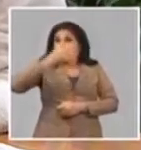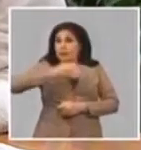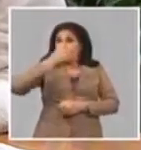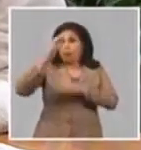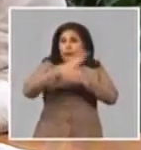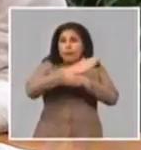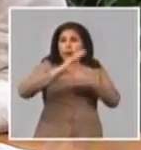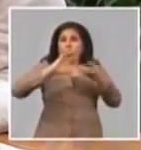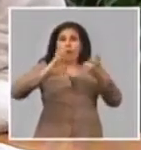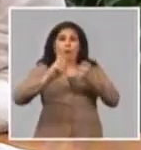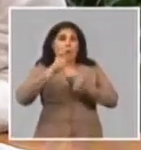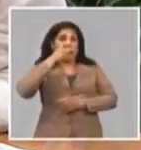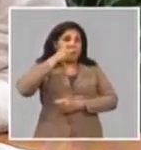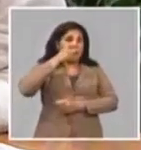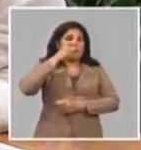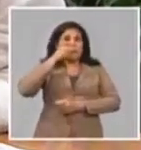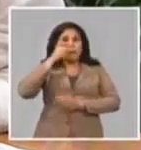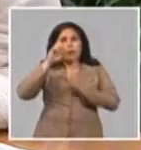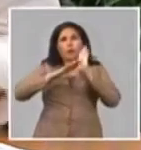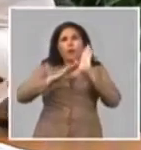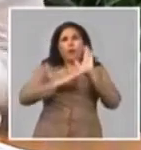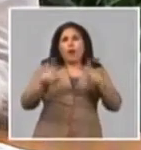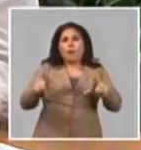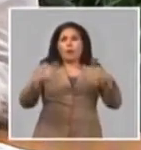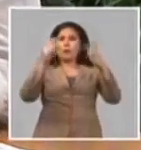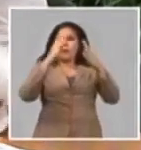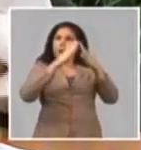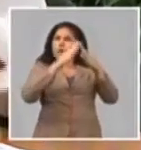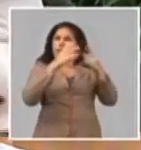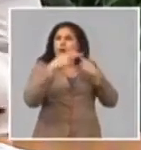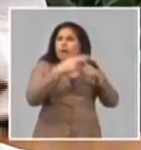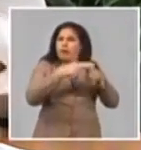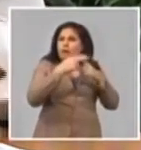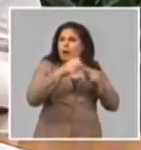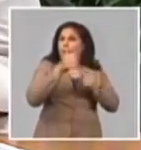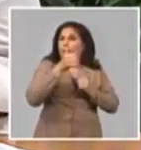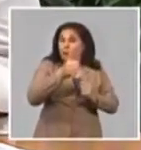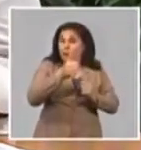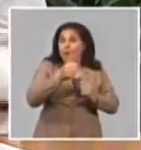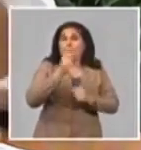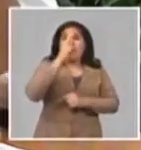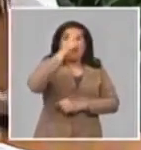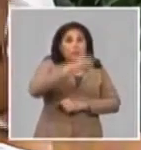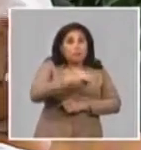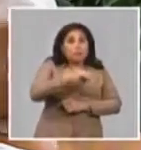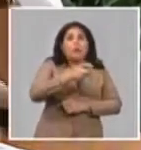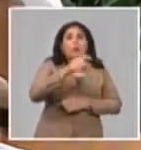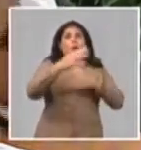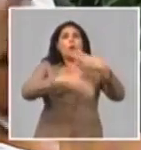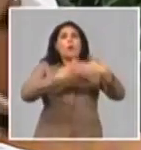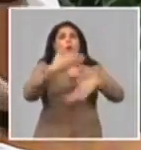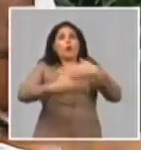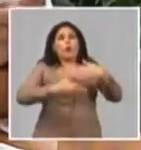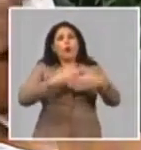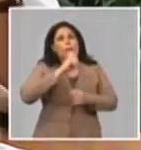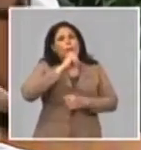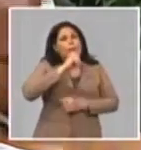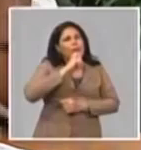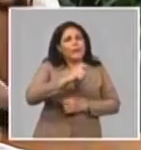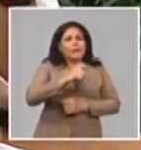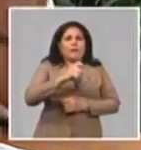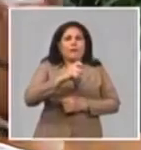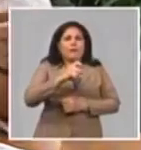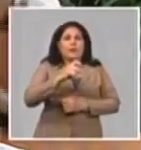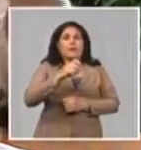diferentes chequeos que hacemos en el programa, dirigir las acciones de rehabilitación hacia los problemas más críticos que